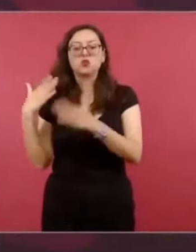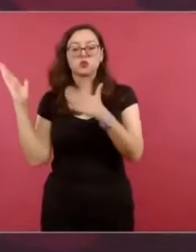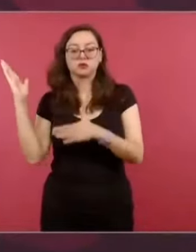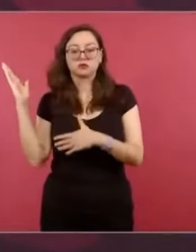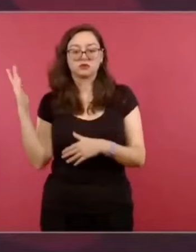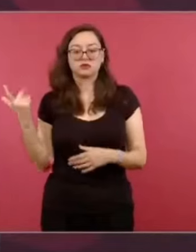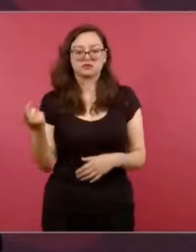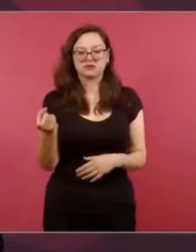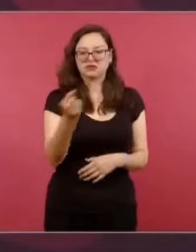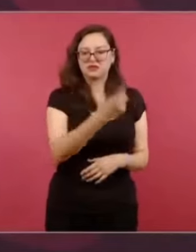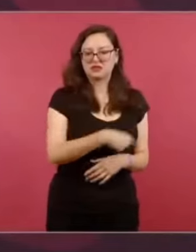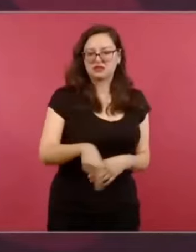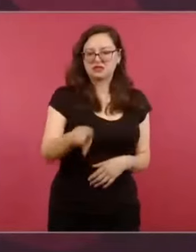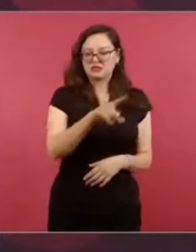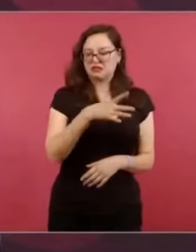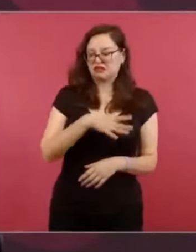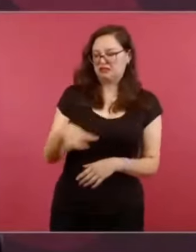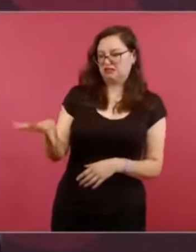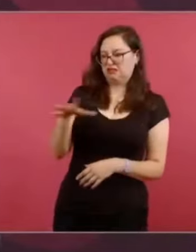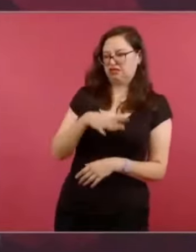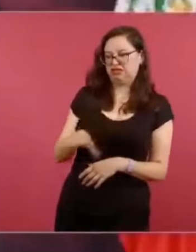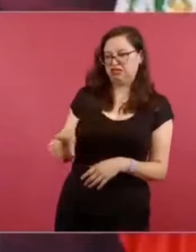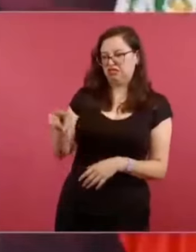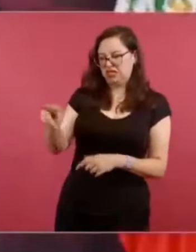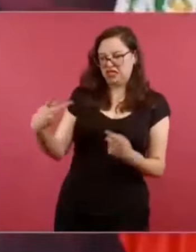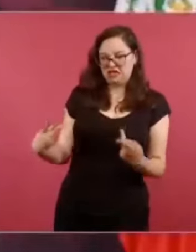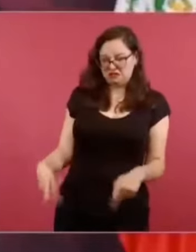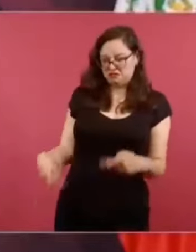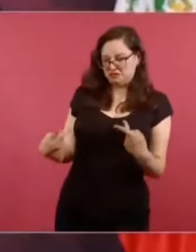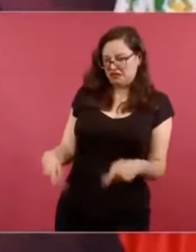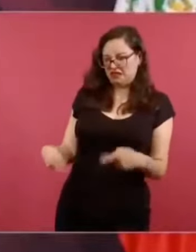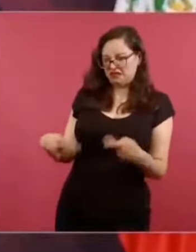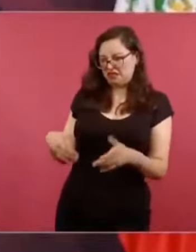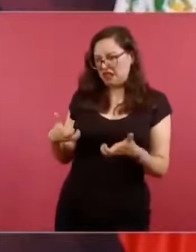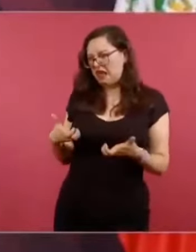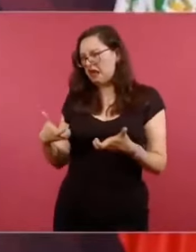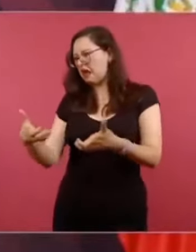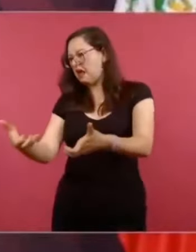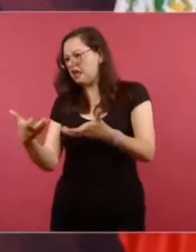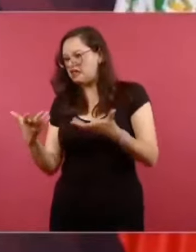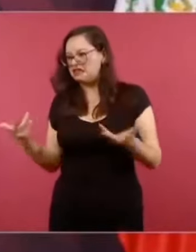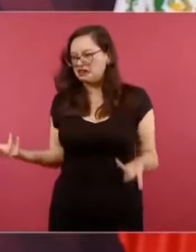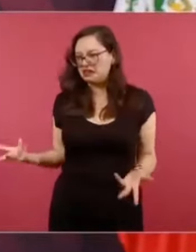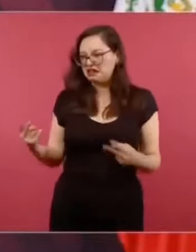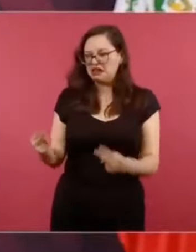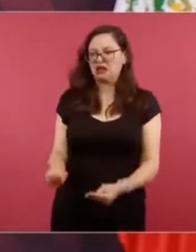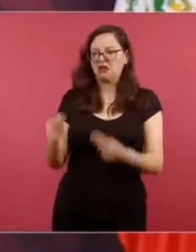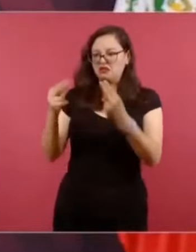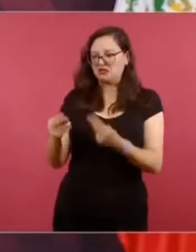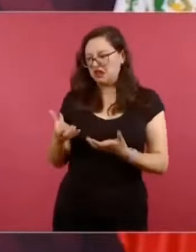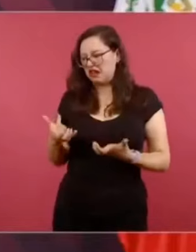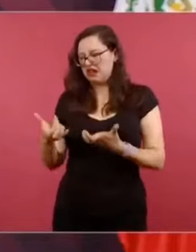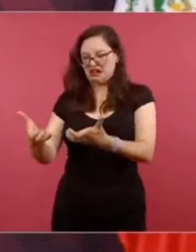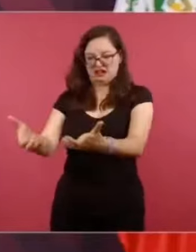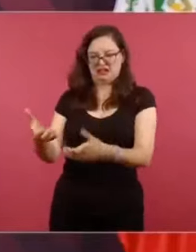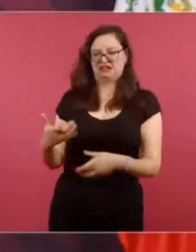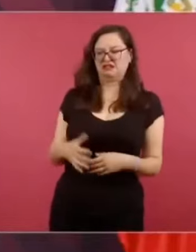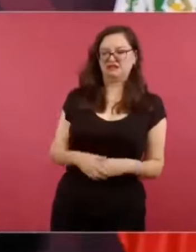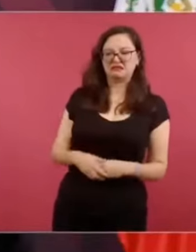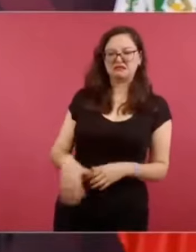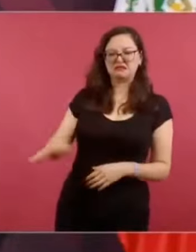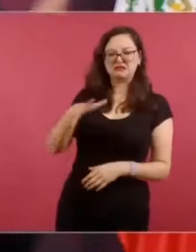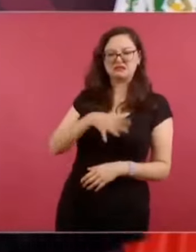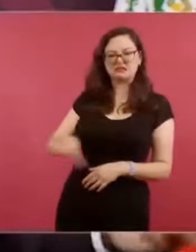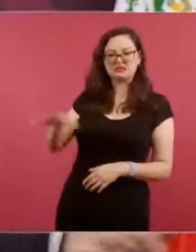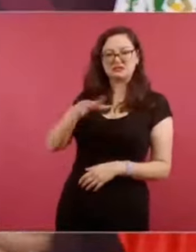los vendedores ambulantes, los que se buscaban la vida como podían, porque no